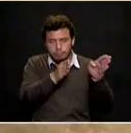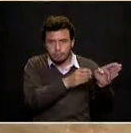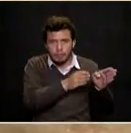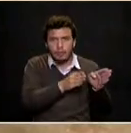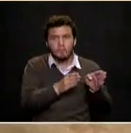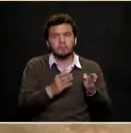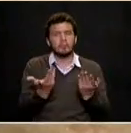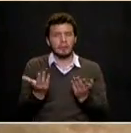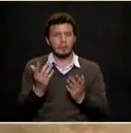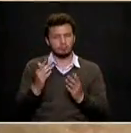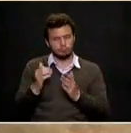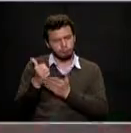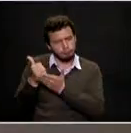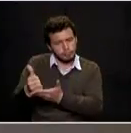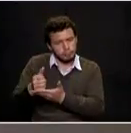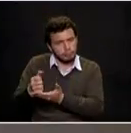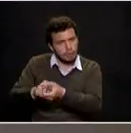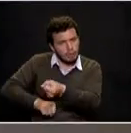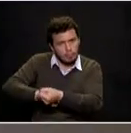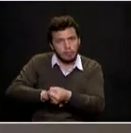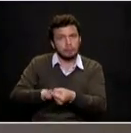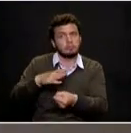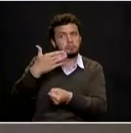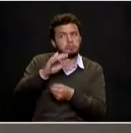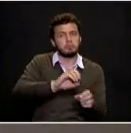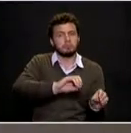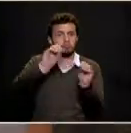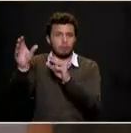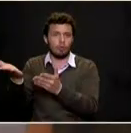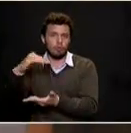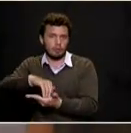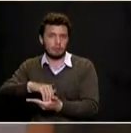regresan a su país. Ahora el turno para Gema Mejía.